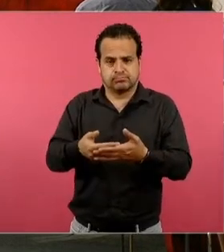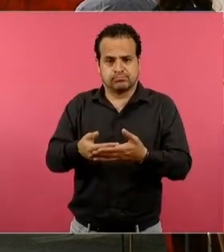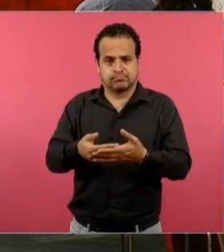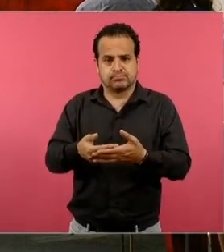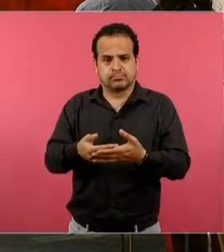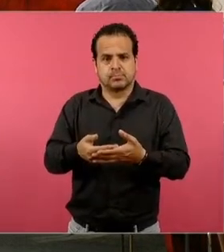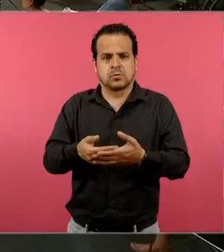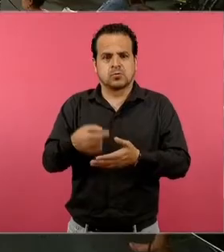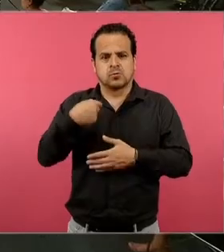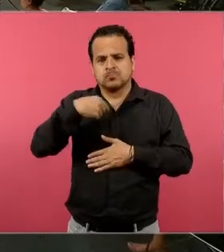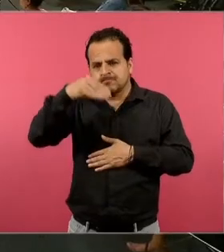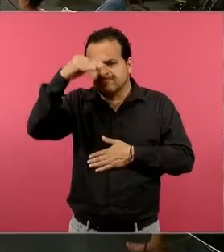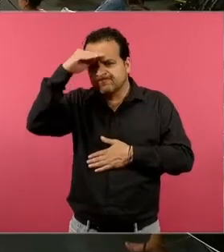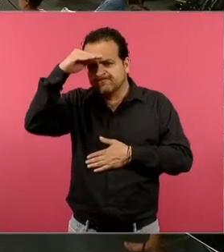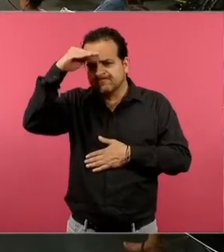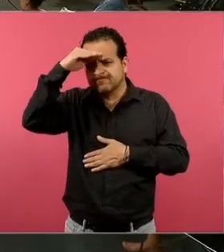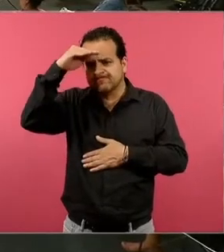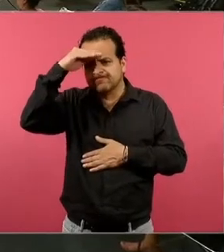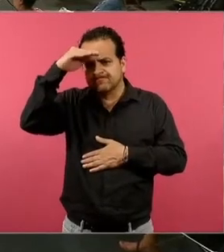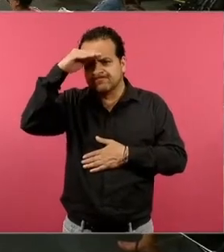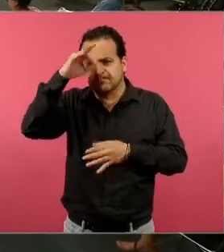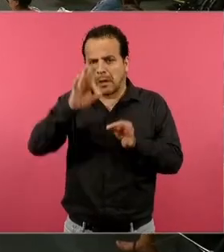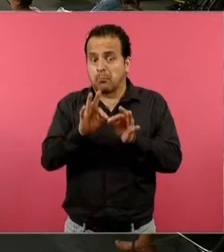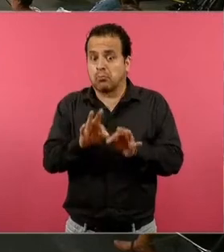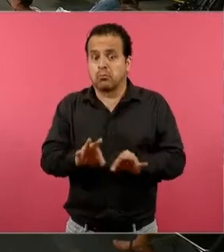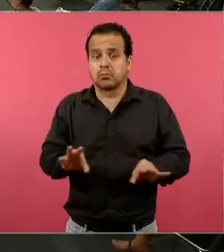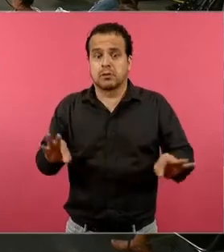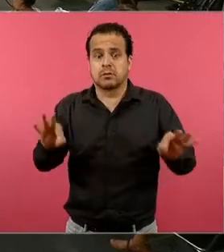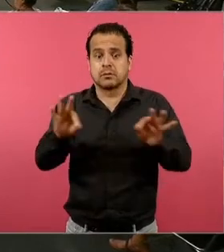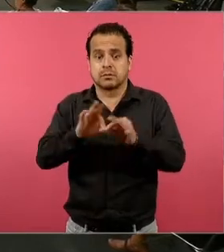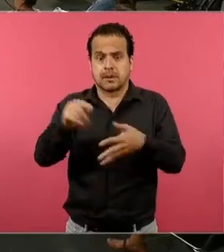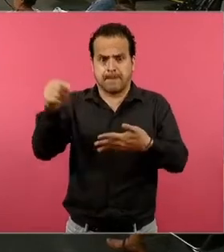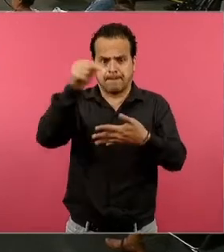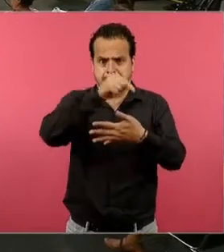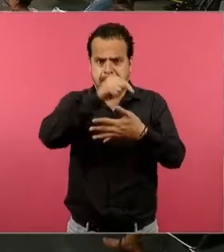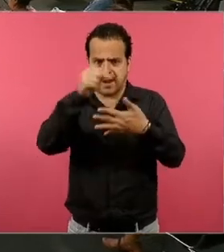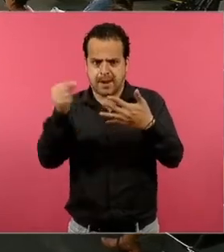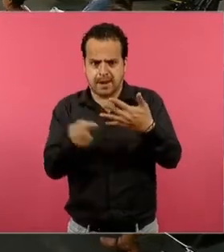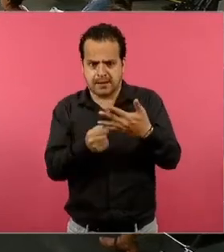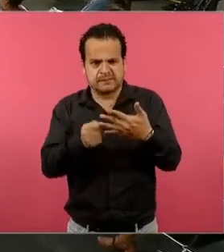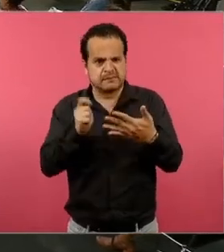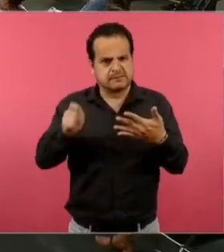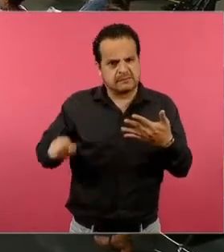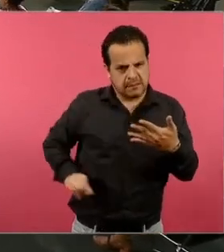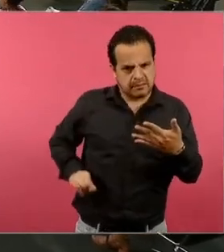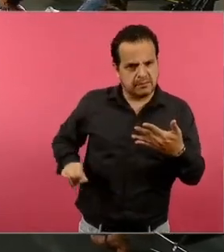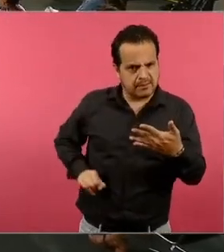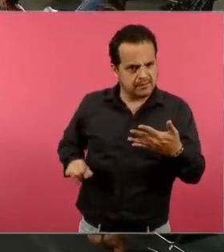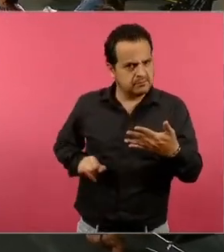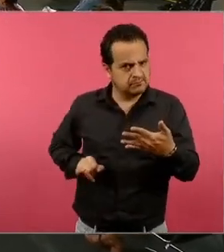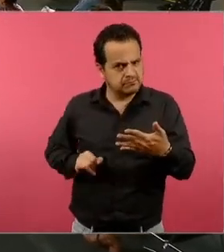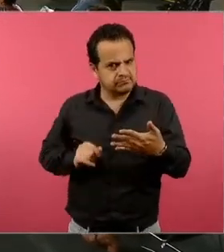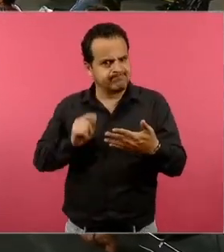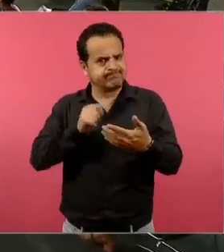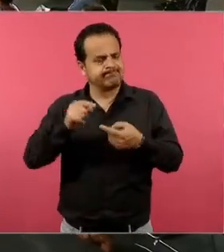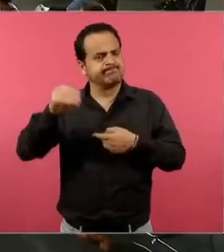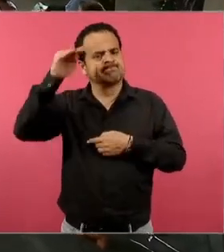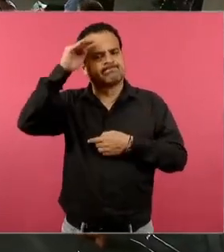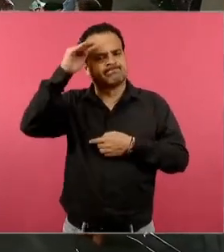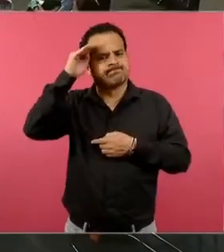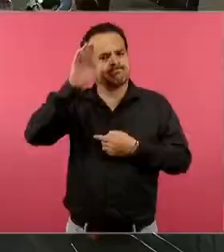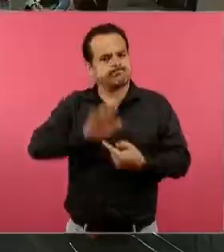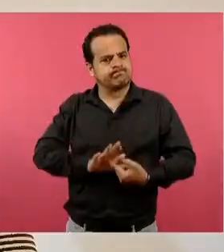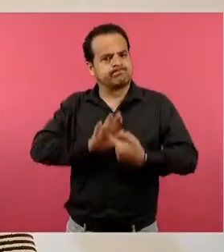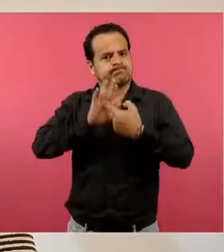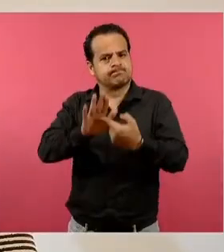importante resaltar algunos elementos que podrían ser interesantes para reflexionar en torno a los cambios